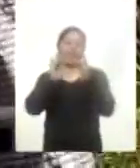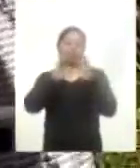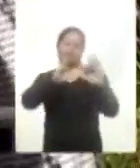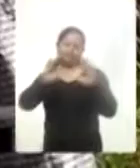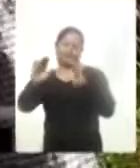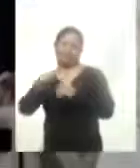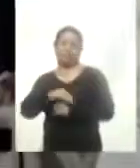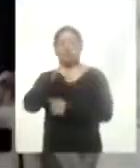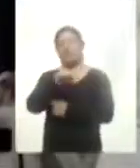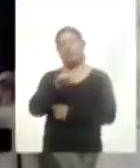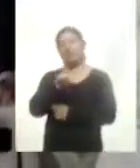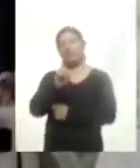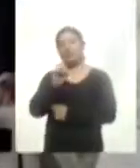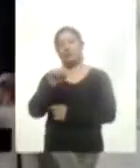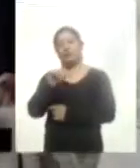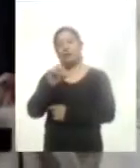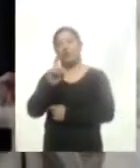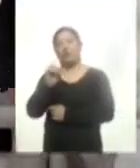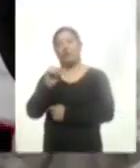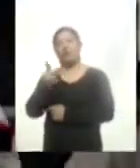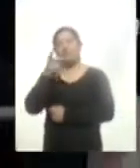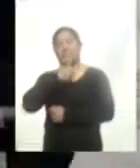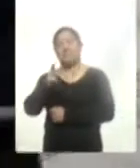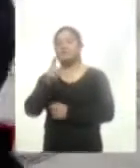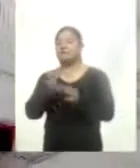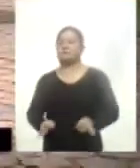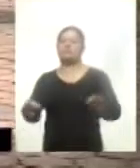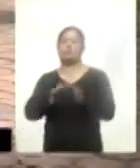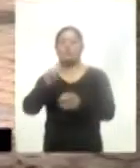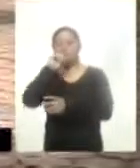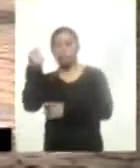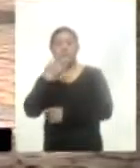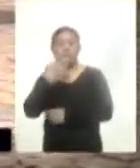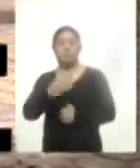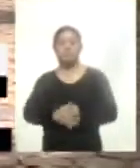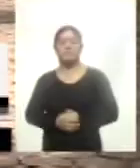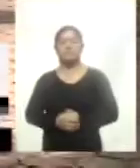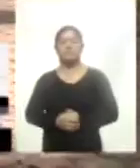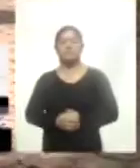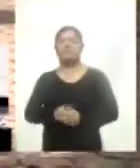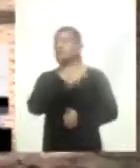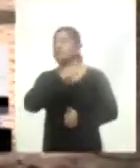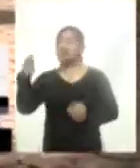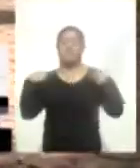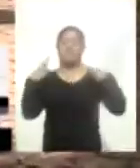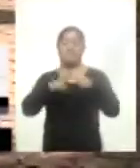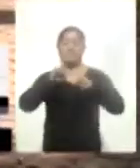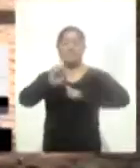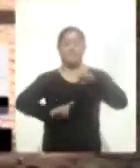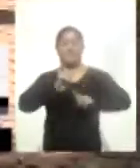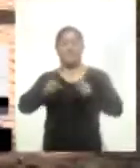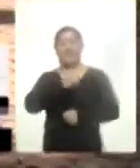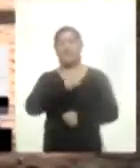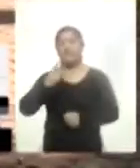profesional en la materia, habló del papel tan importante que tienen las herramientas tecnológicas. Todos los docentes de educación física tienen que entrar